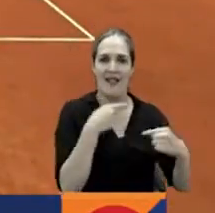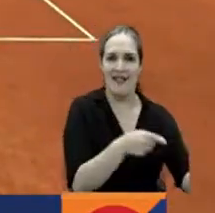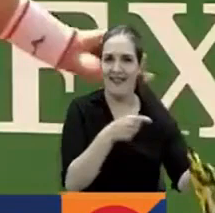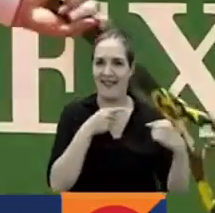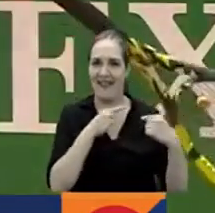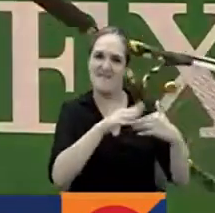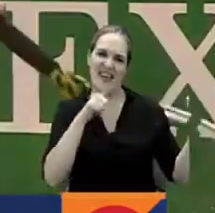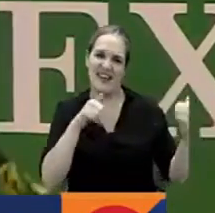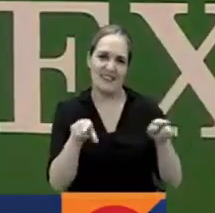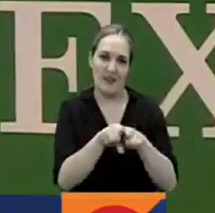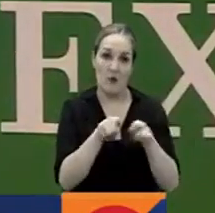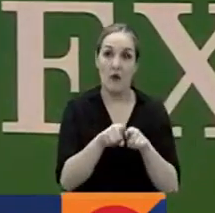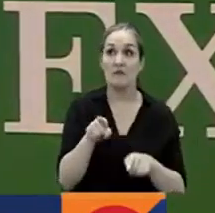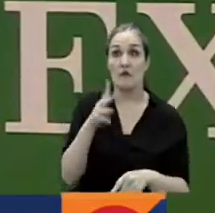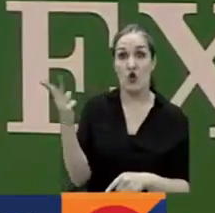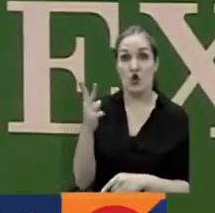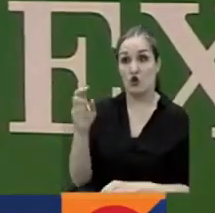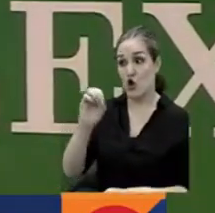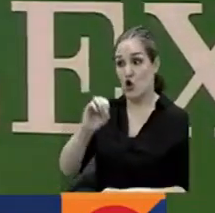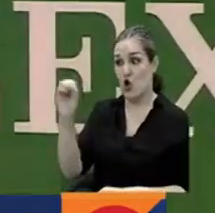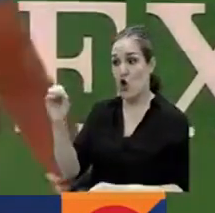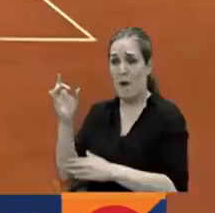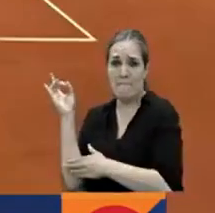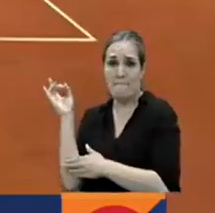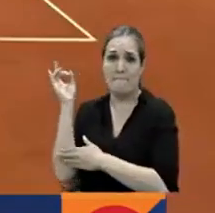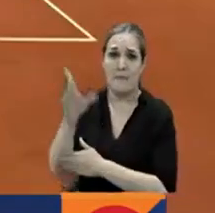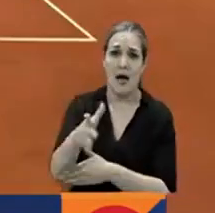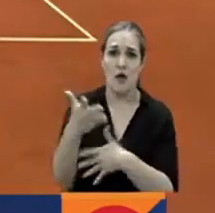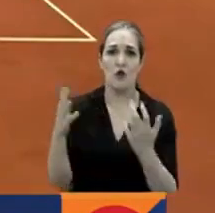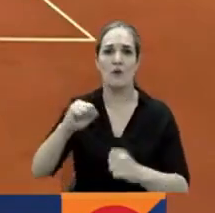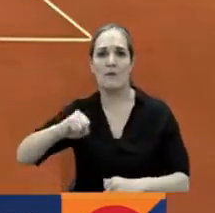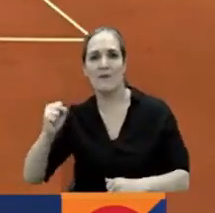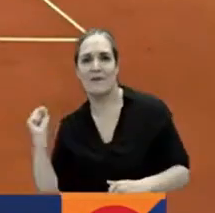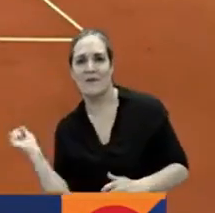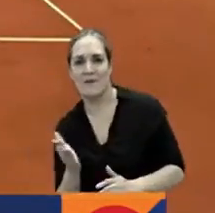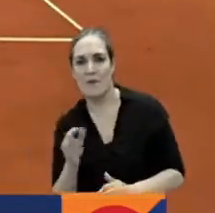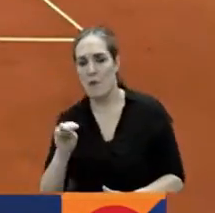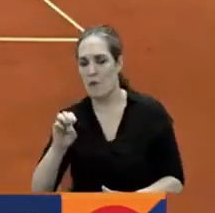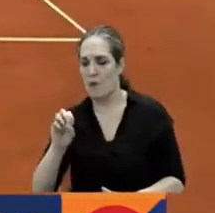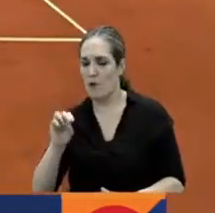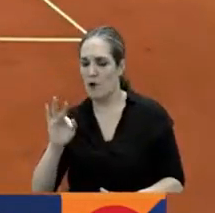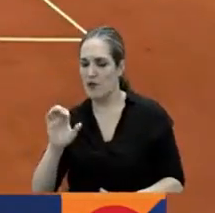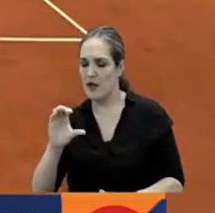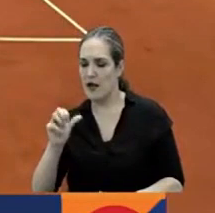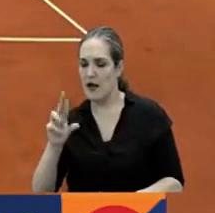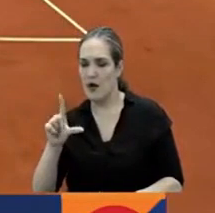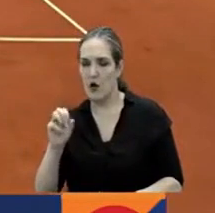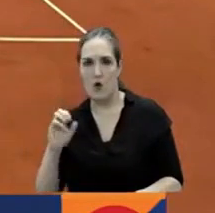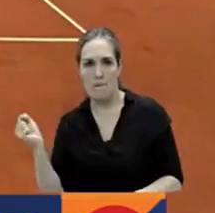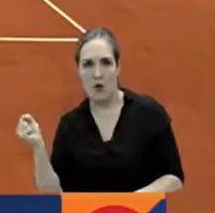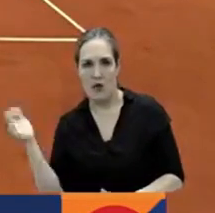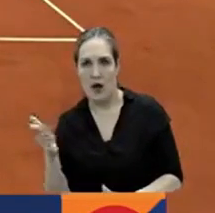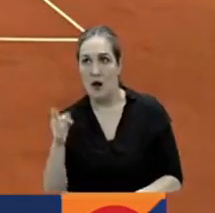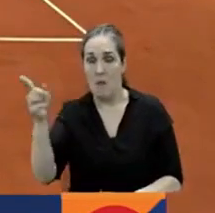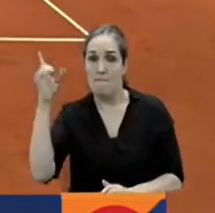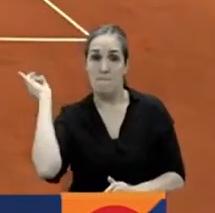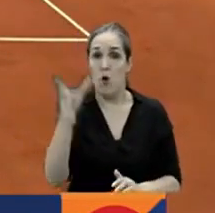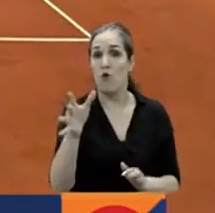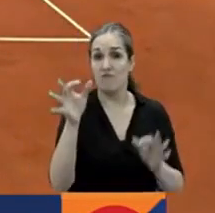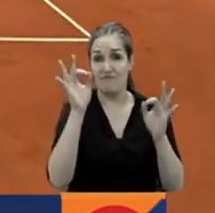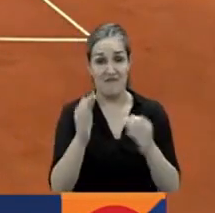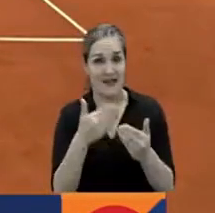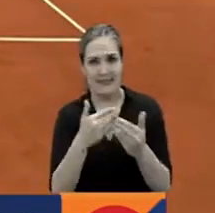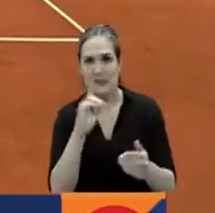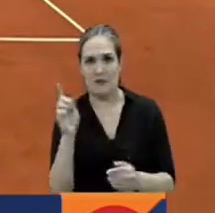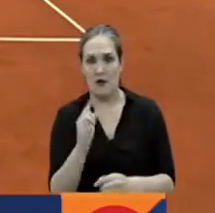Masters de Miami. El mexicano González y el francés Roger Bacelan demostrando que pueden volver a meterse en el top 20 de los doblistas del mundo. No fue fácil porque los rivales